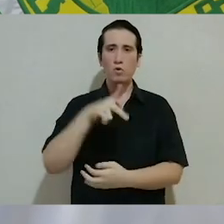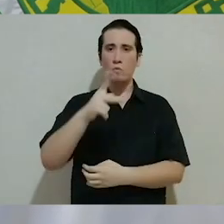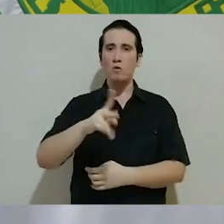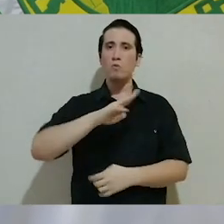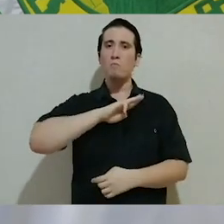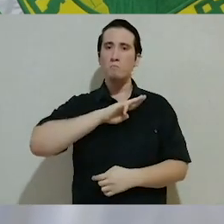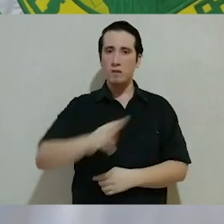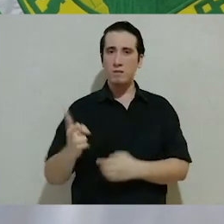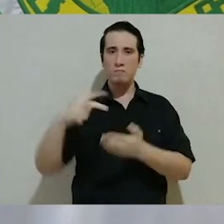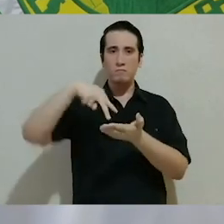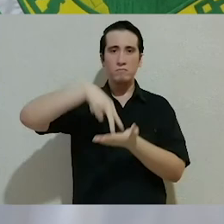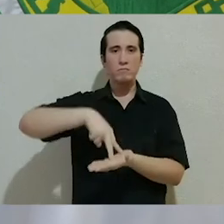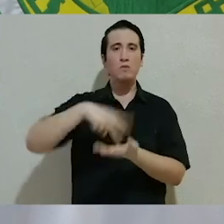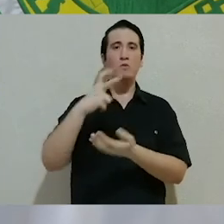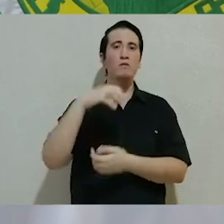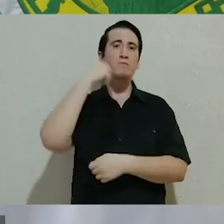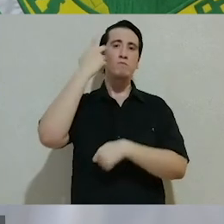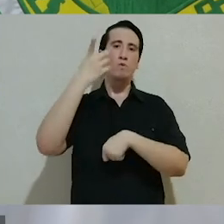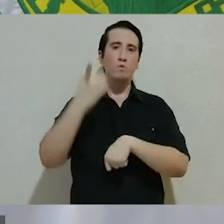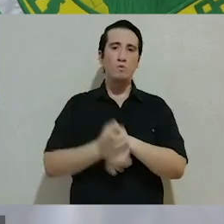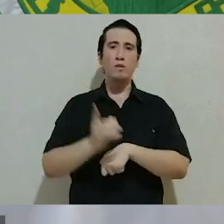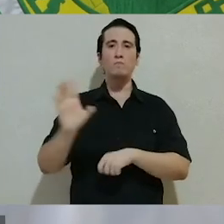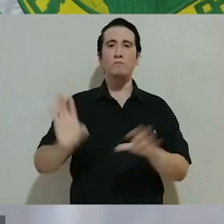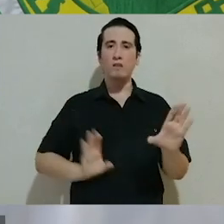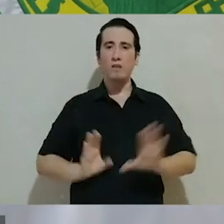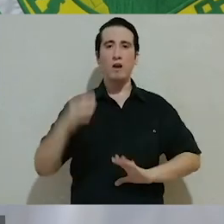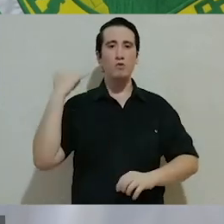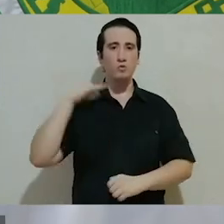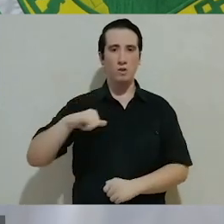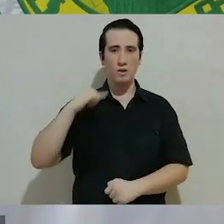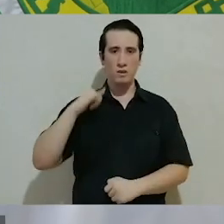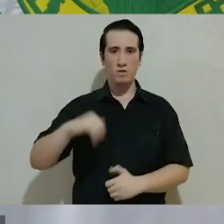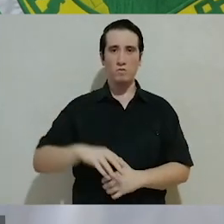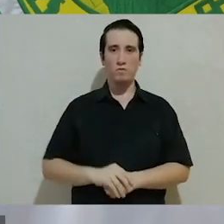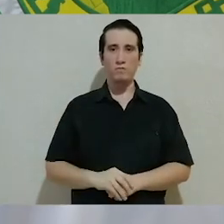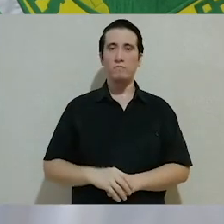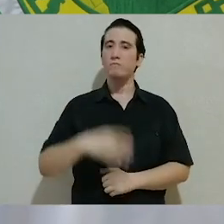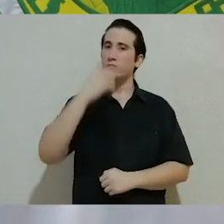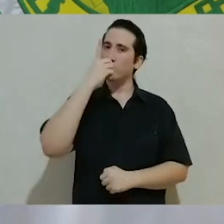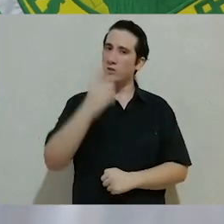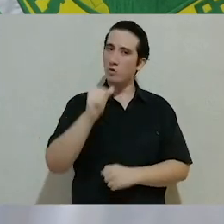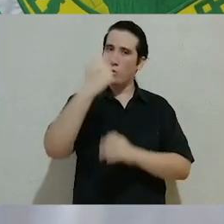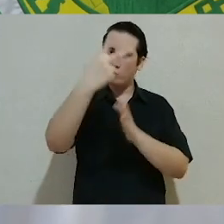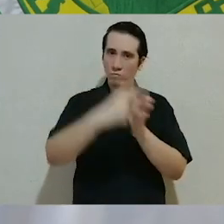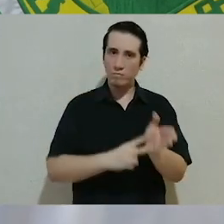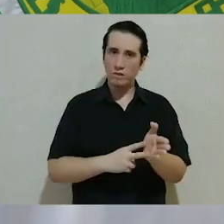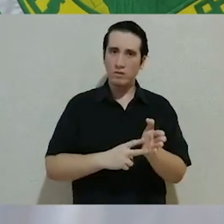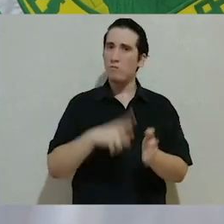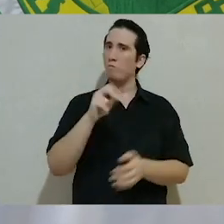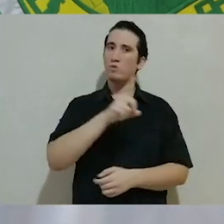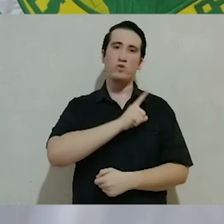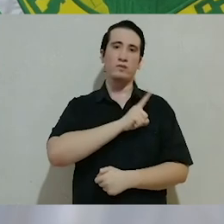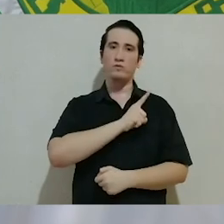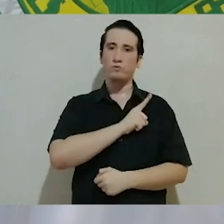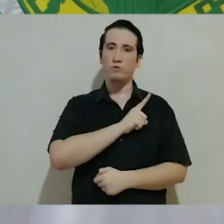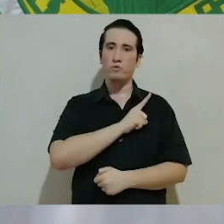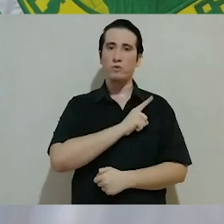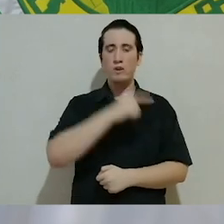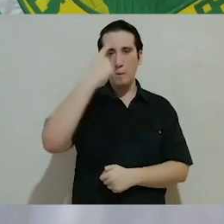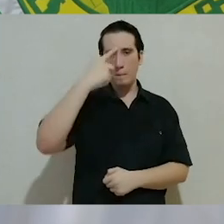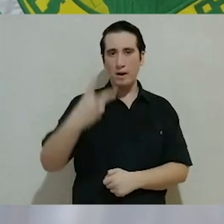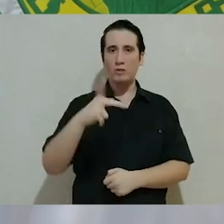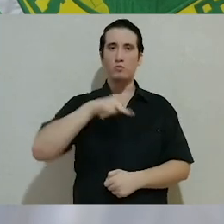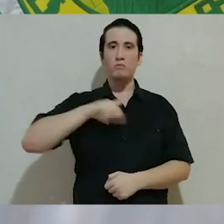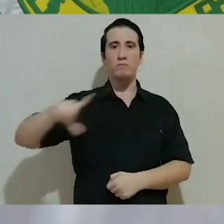pero que se mantienen de pie con esa enorme voluntad que nos caracteriza a los yucatecos. Les reitero una vez más que no están solos